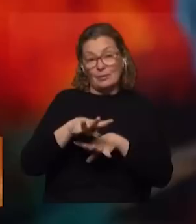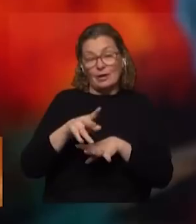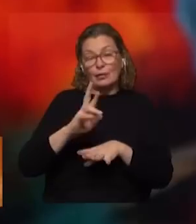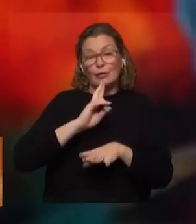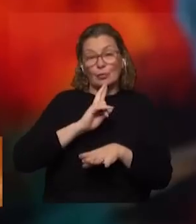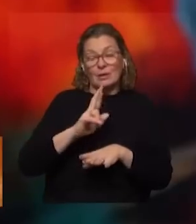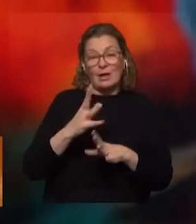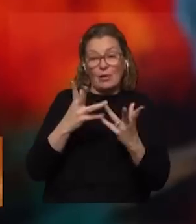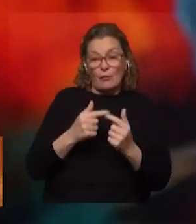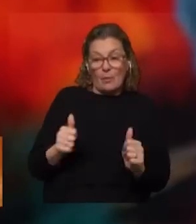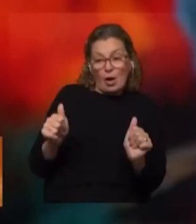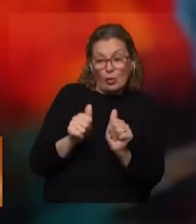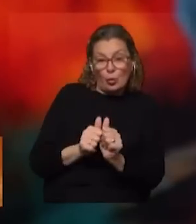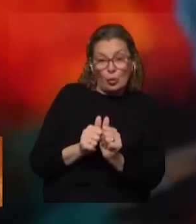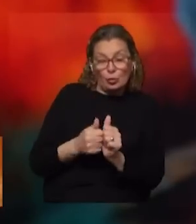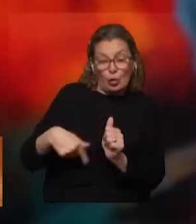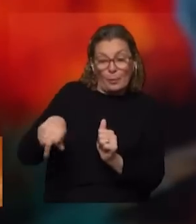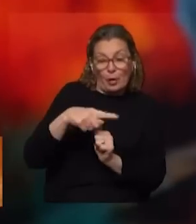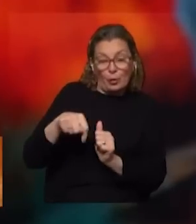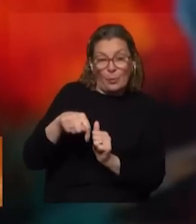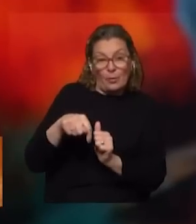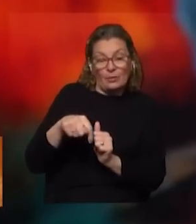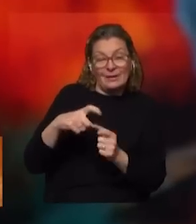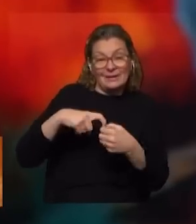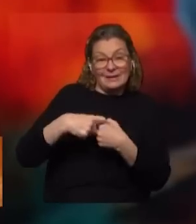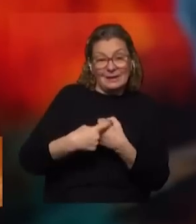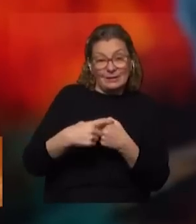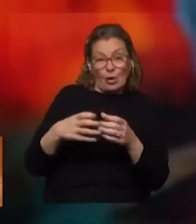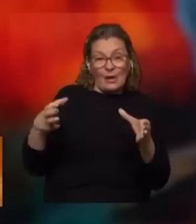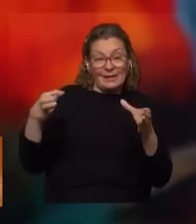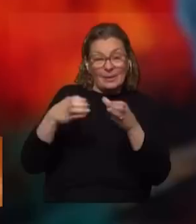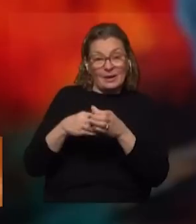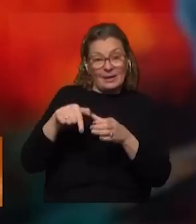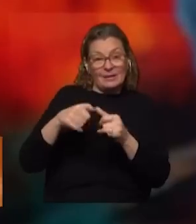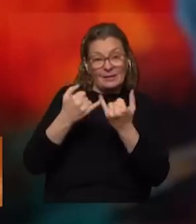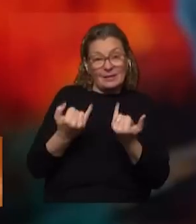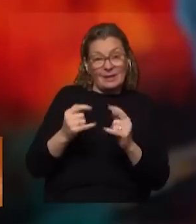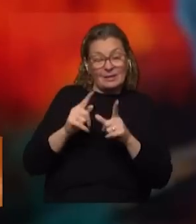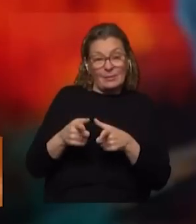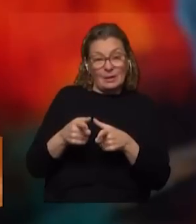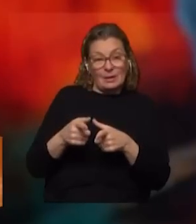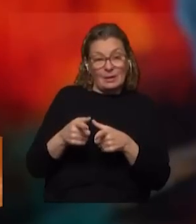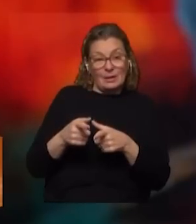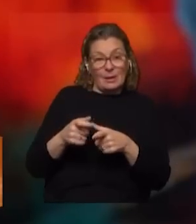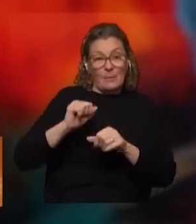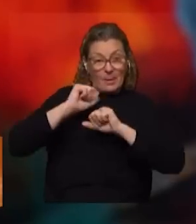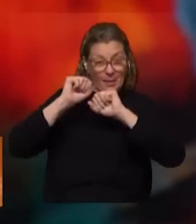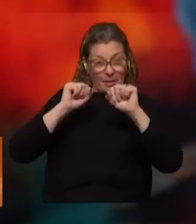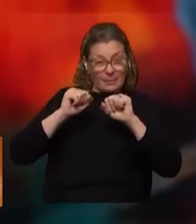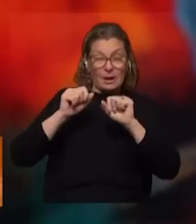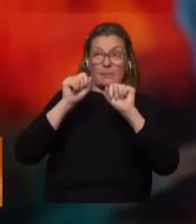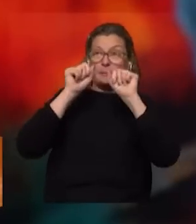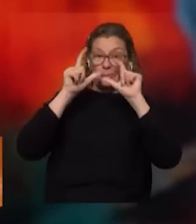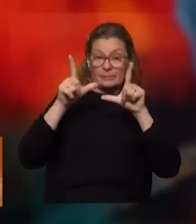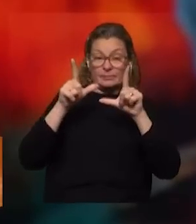resuelta de manera colectiva tanto en la dirección del sindicato como en la asamblea que se realizó ese día, el uso de pirotecnia también para llamar la